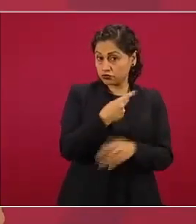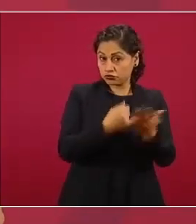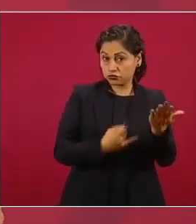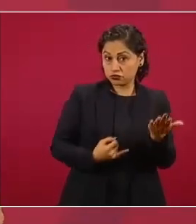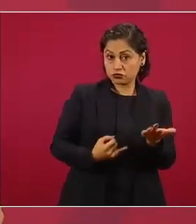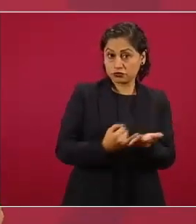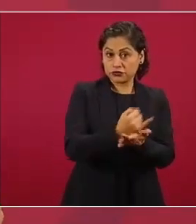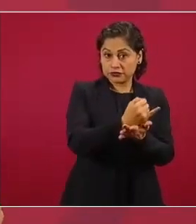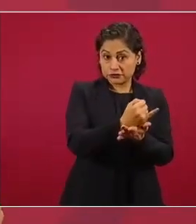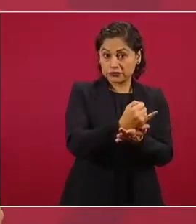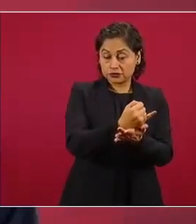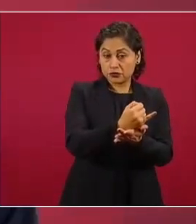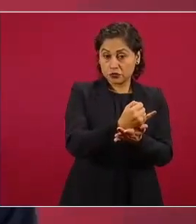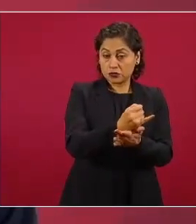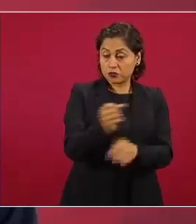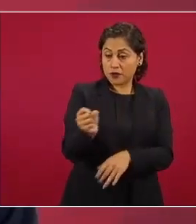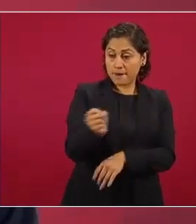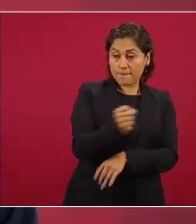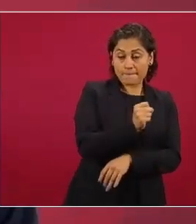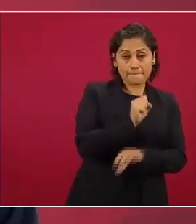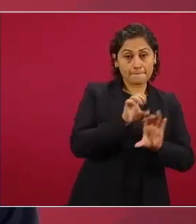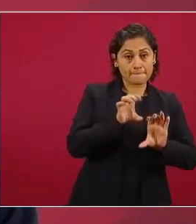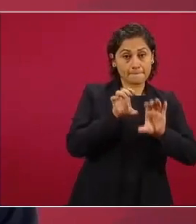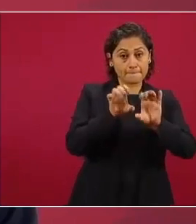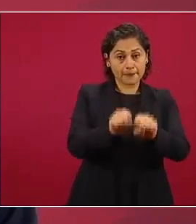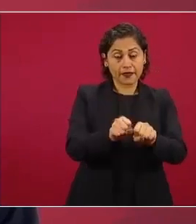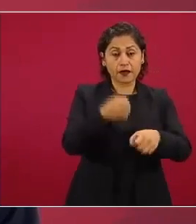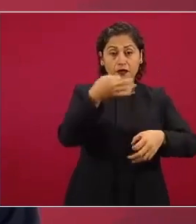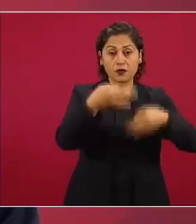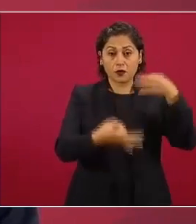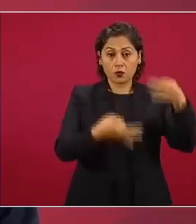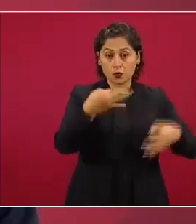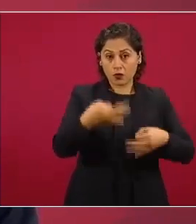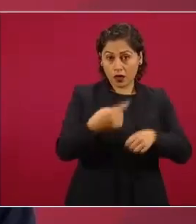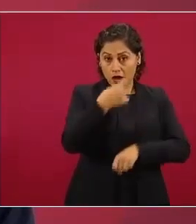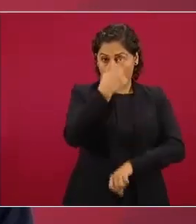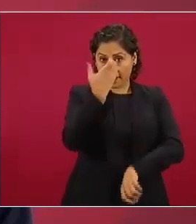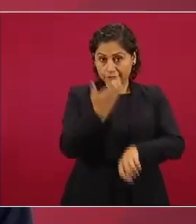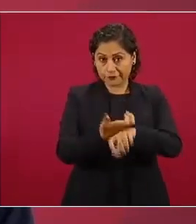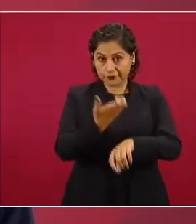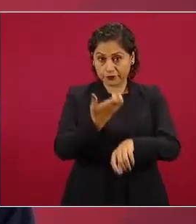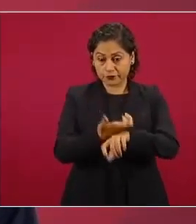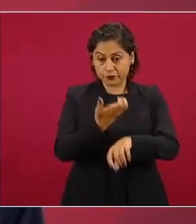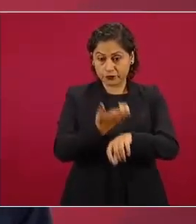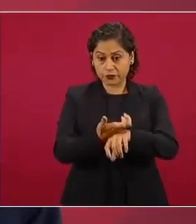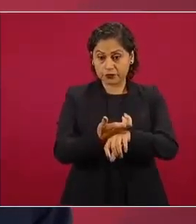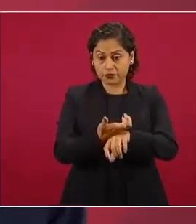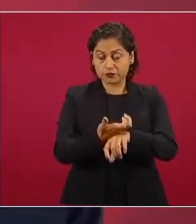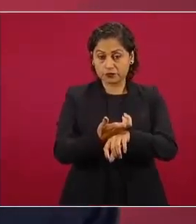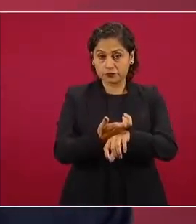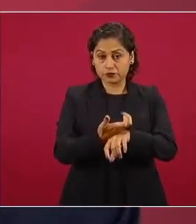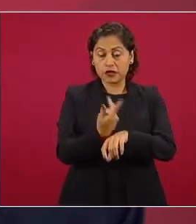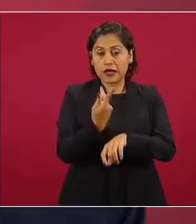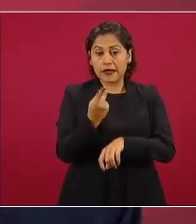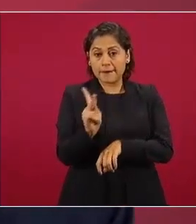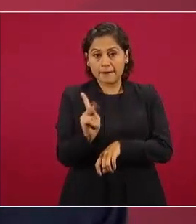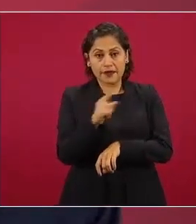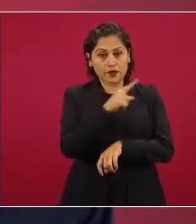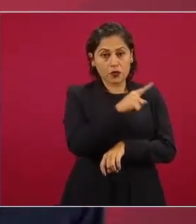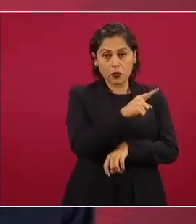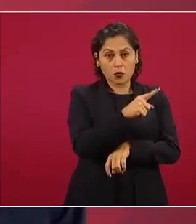juzgar en Estados Unidos sin conocimiento